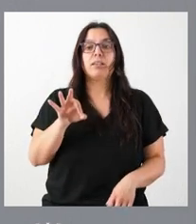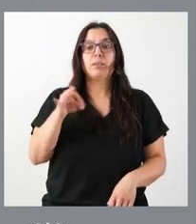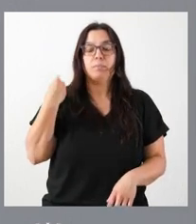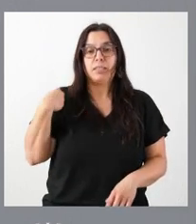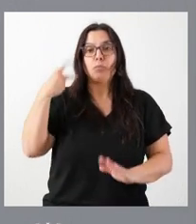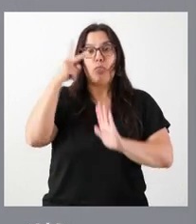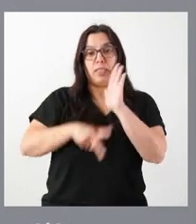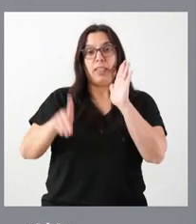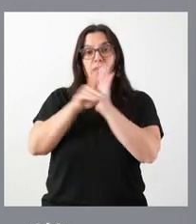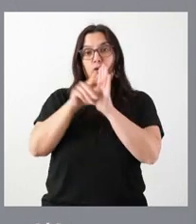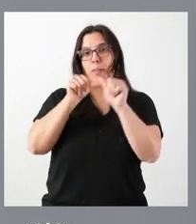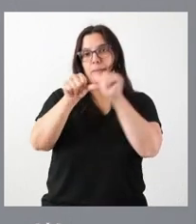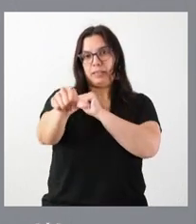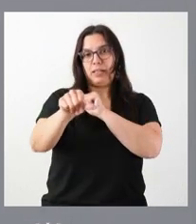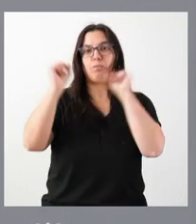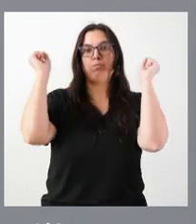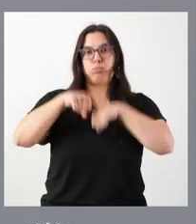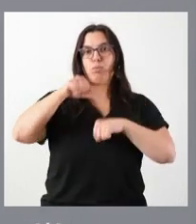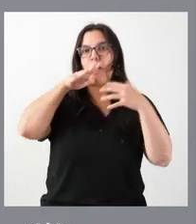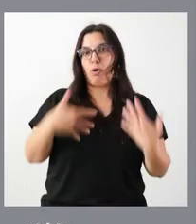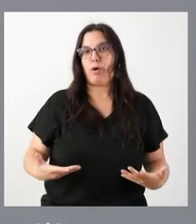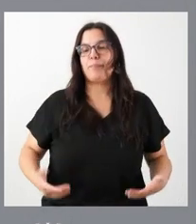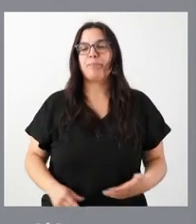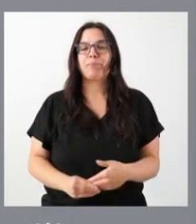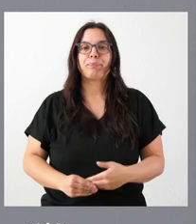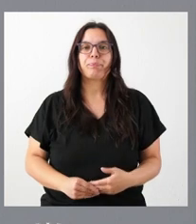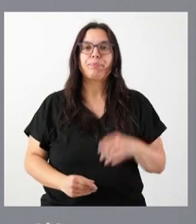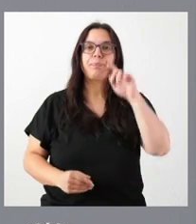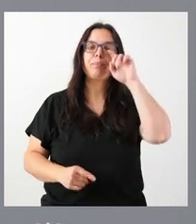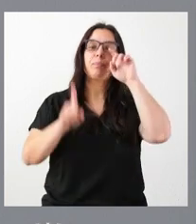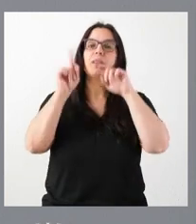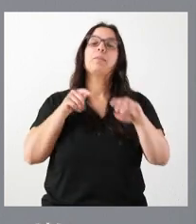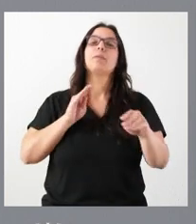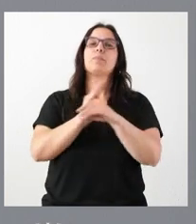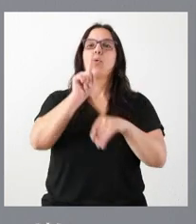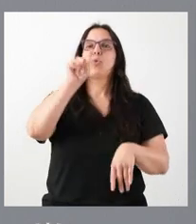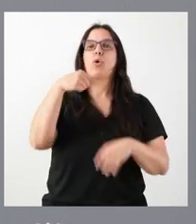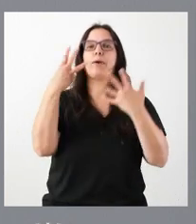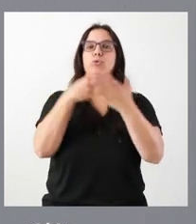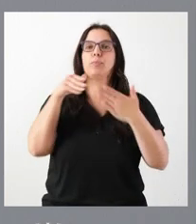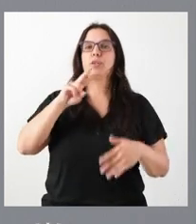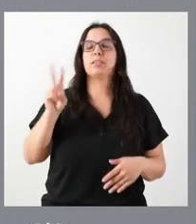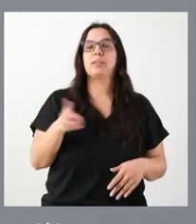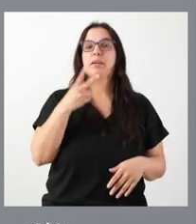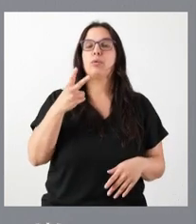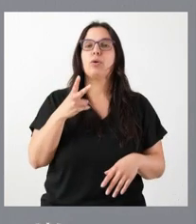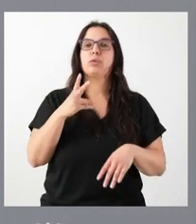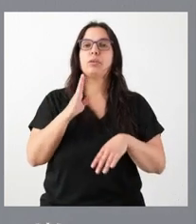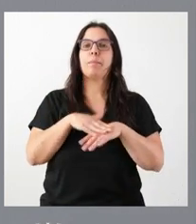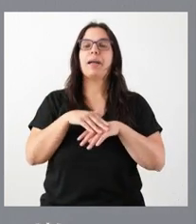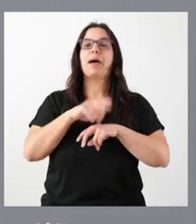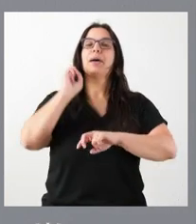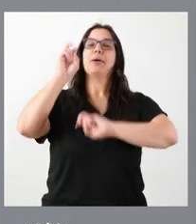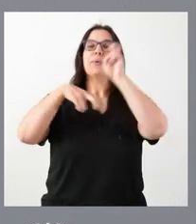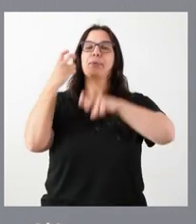decreto que se aprueba en este momento. Se invierten 1,8 millones de euros para restaurar